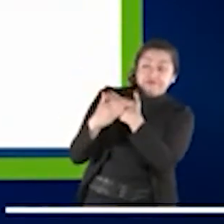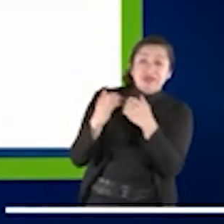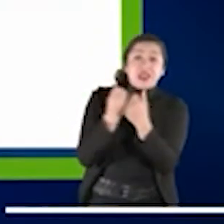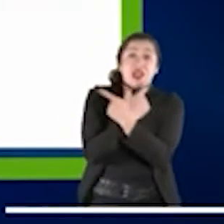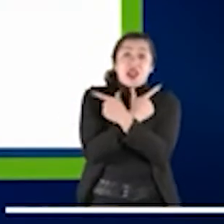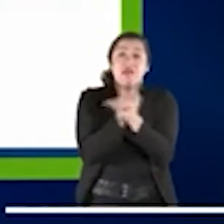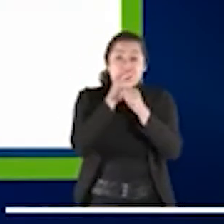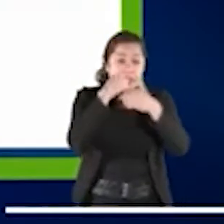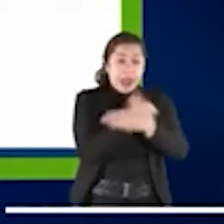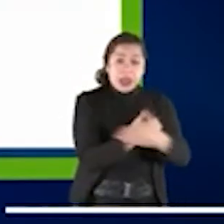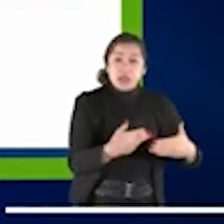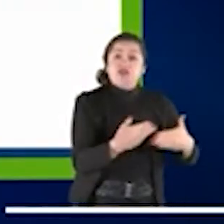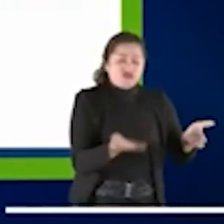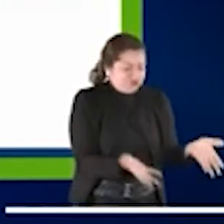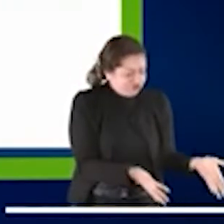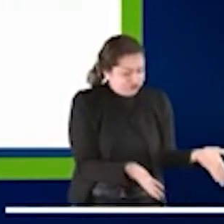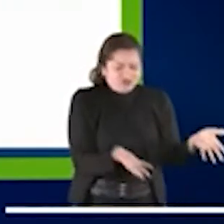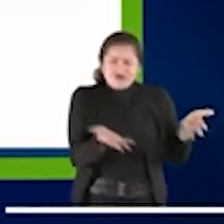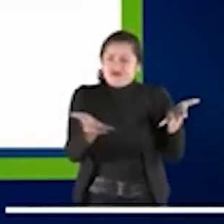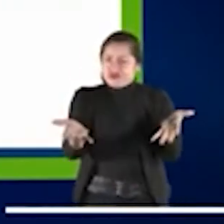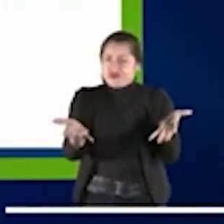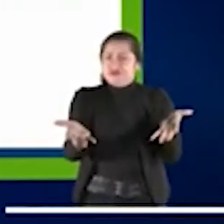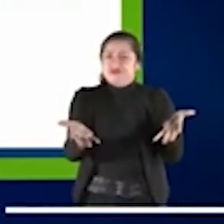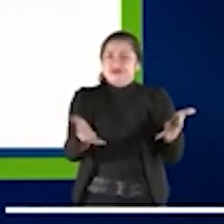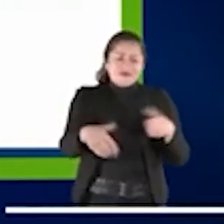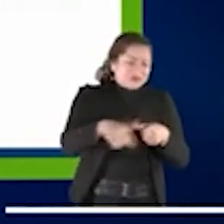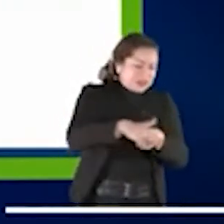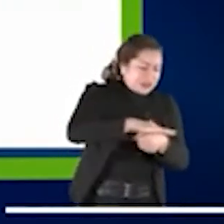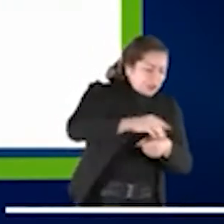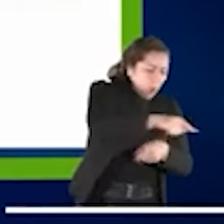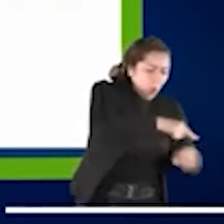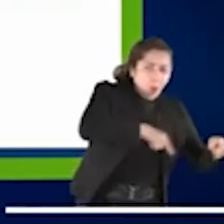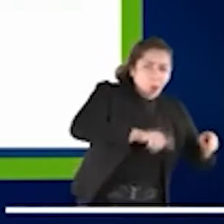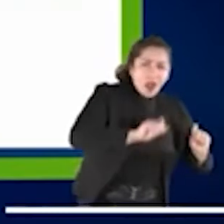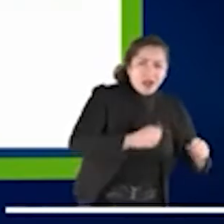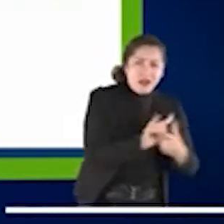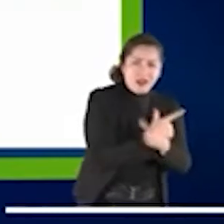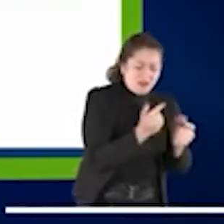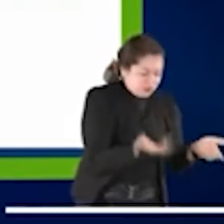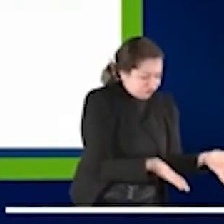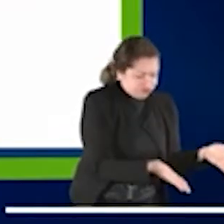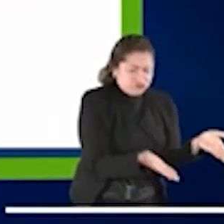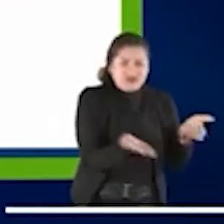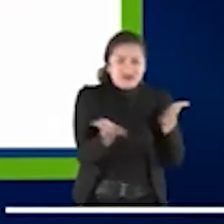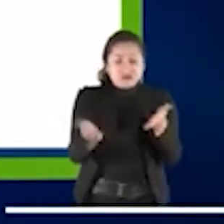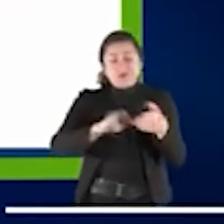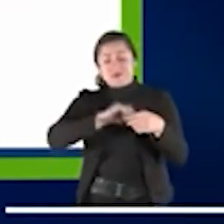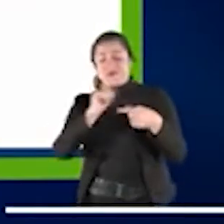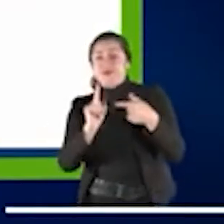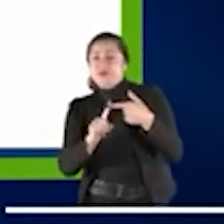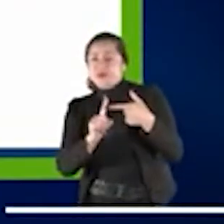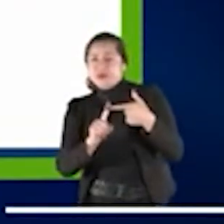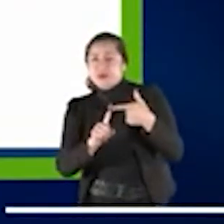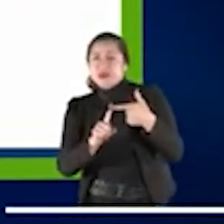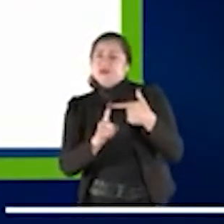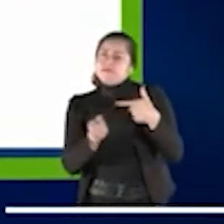medida de lo posible, en todos los casos, como hemos comentado. Limitar también